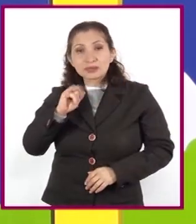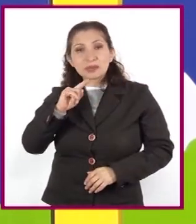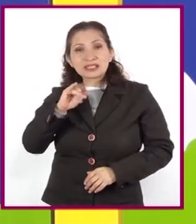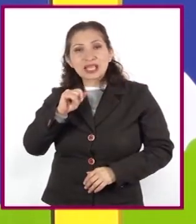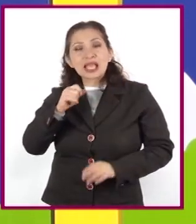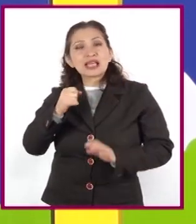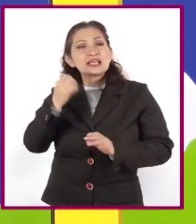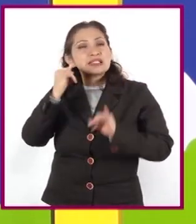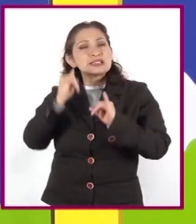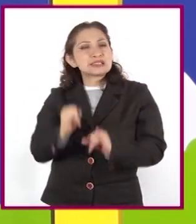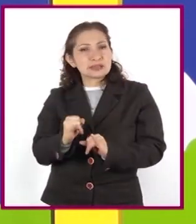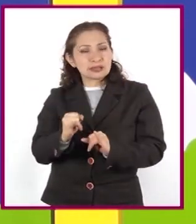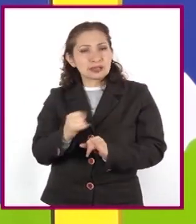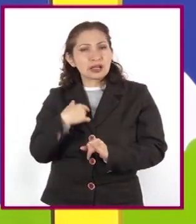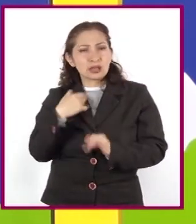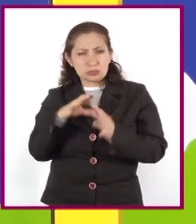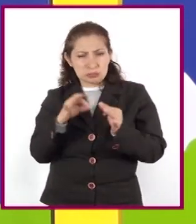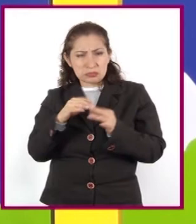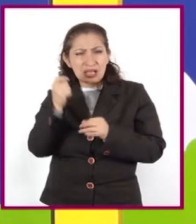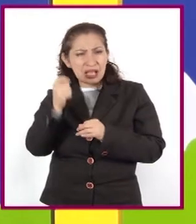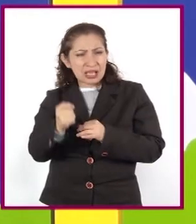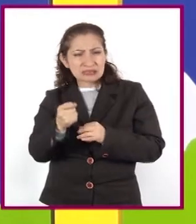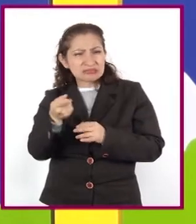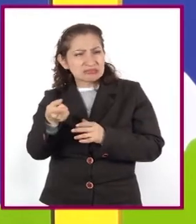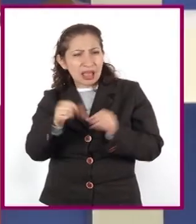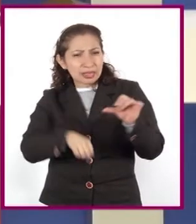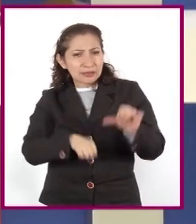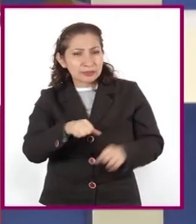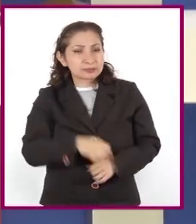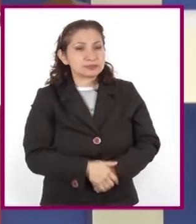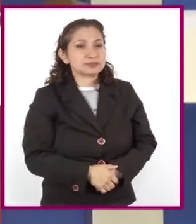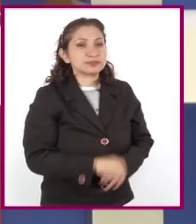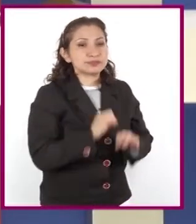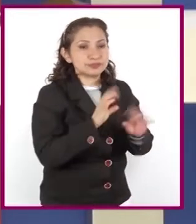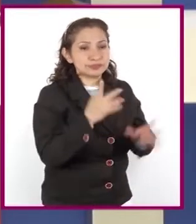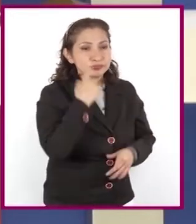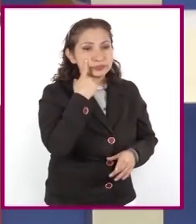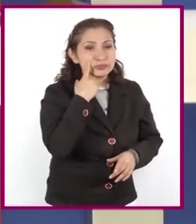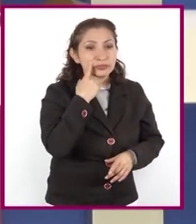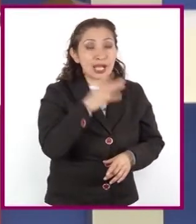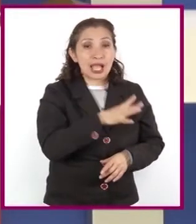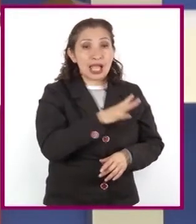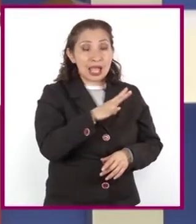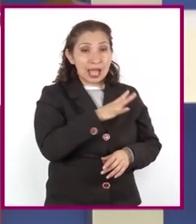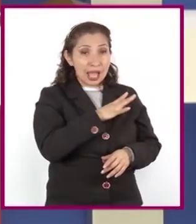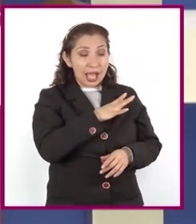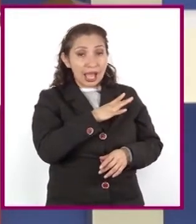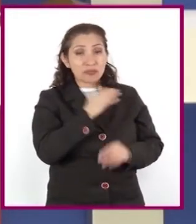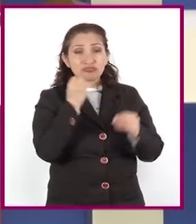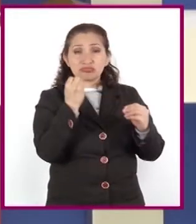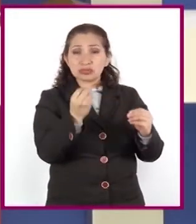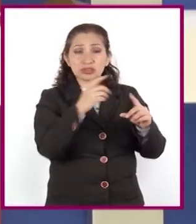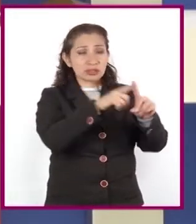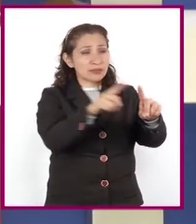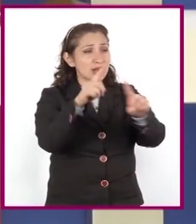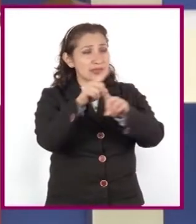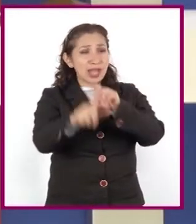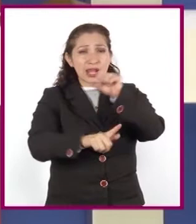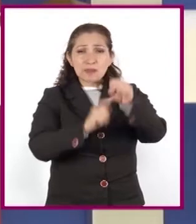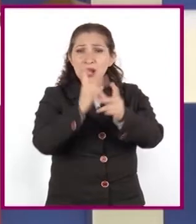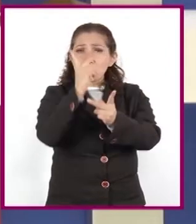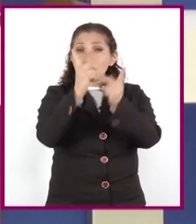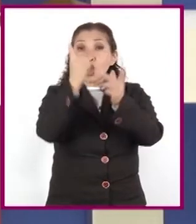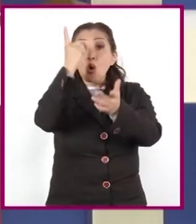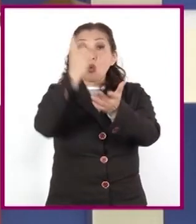Maestra, ¿nos explica en qué consiste la actividad? Claro. Existen decenas de especies endémicas